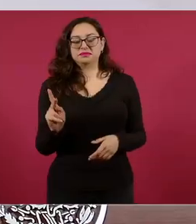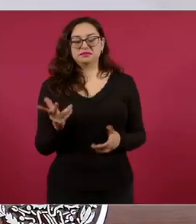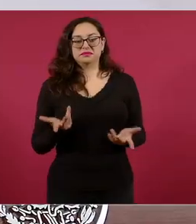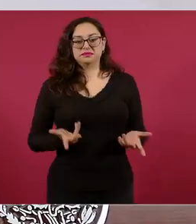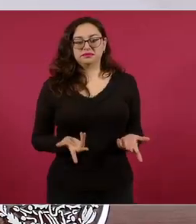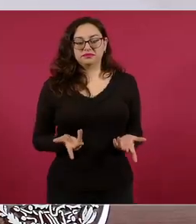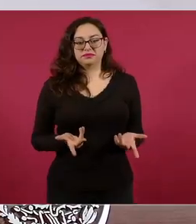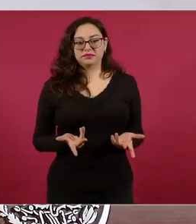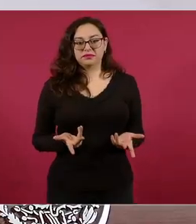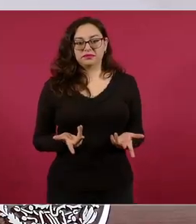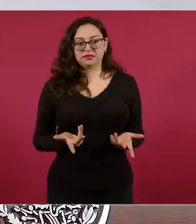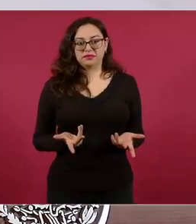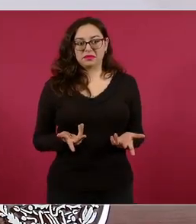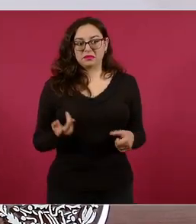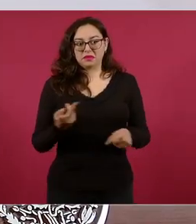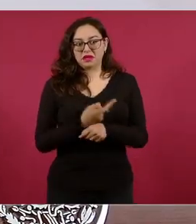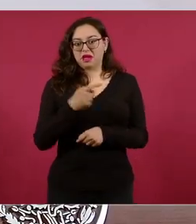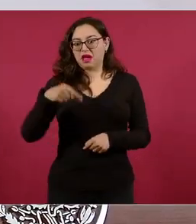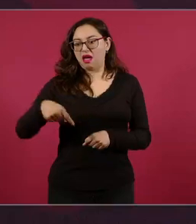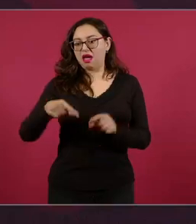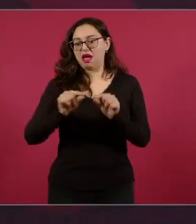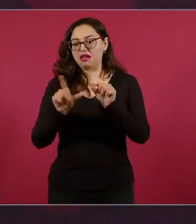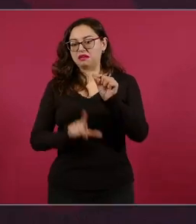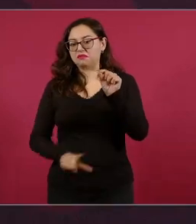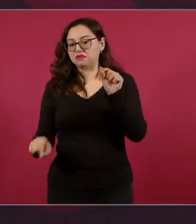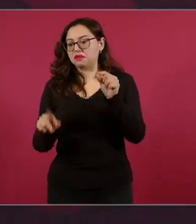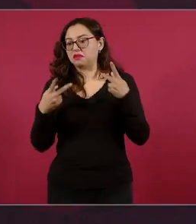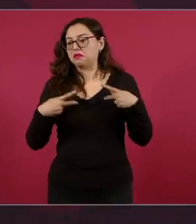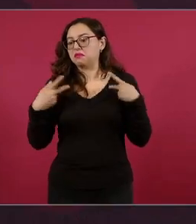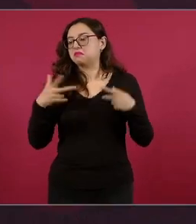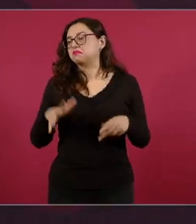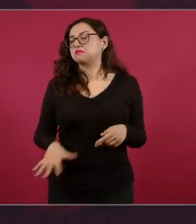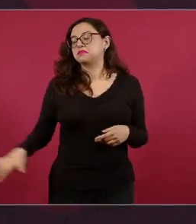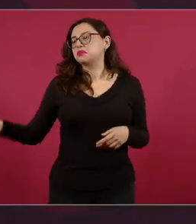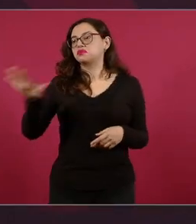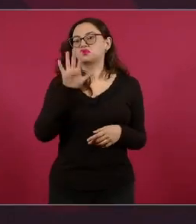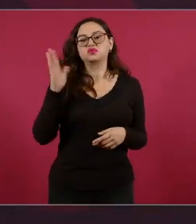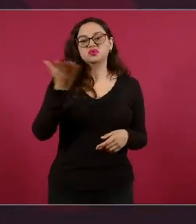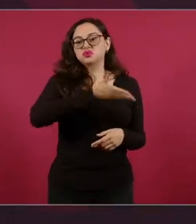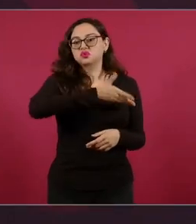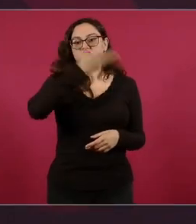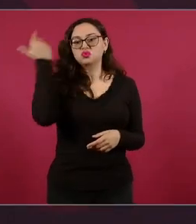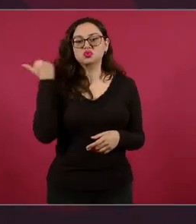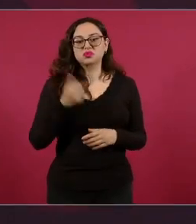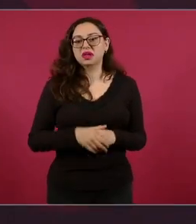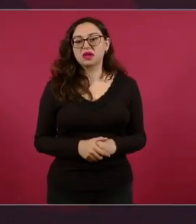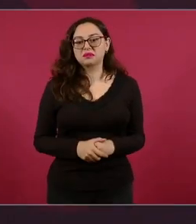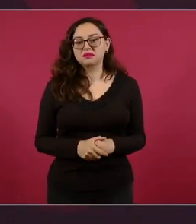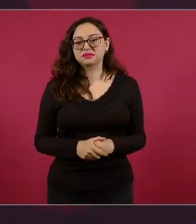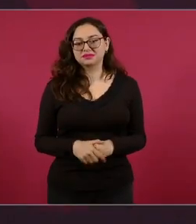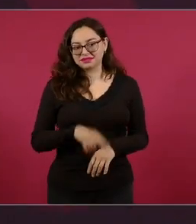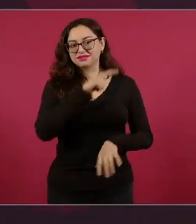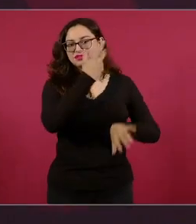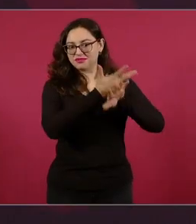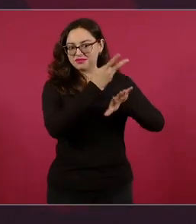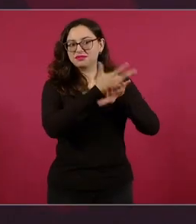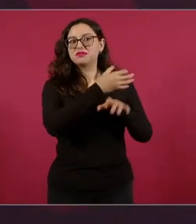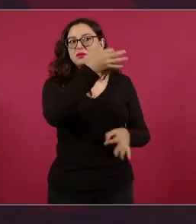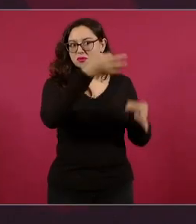eso aquí en México estoy seguro que el 98%